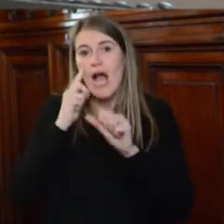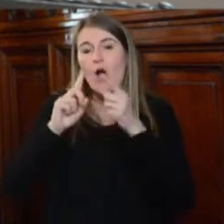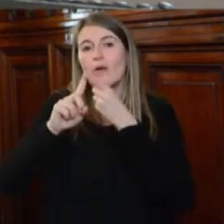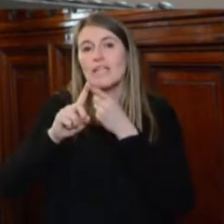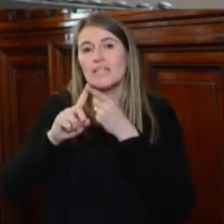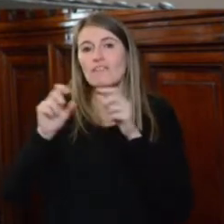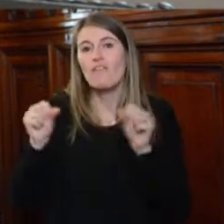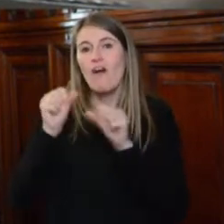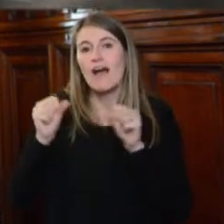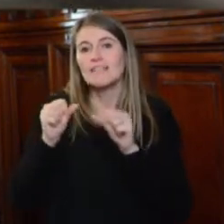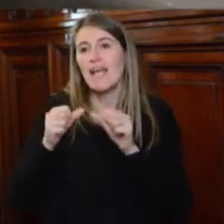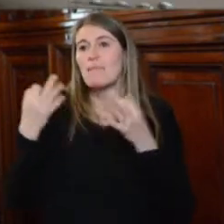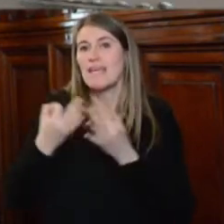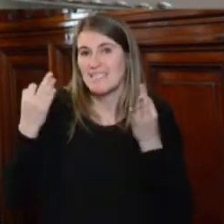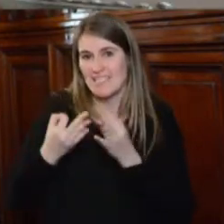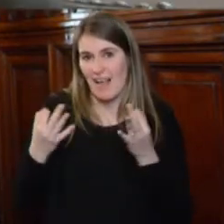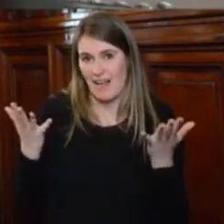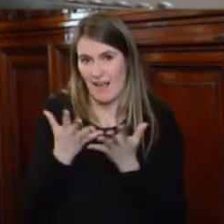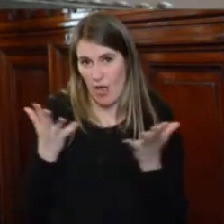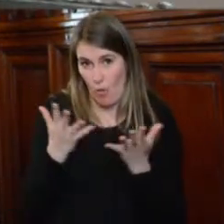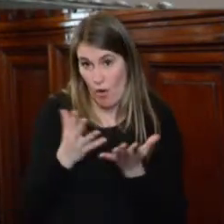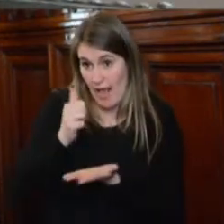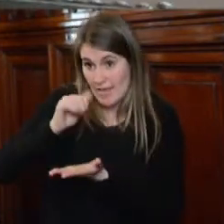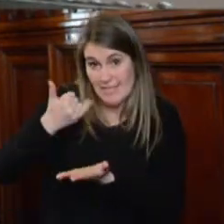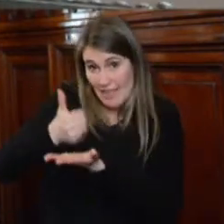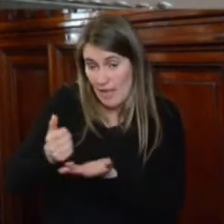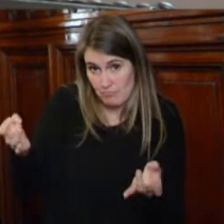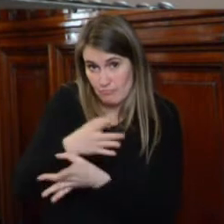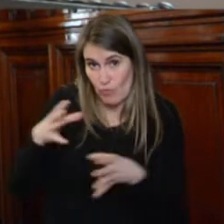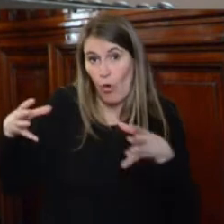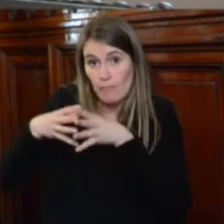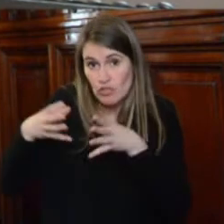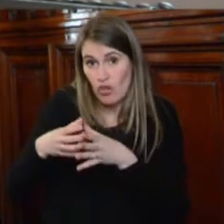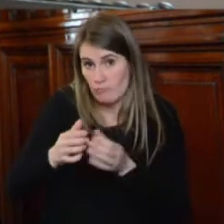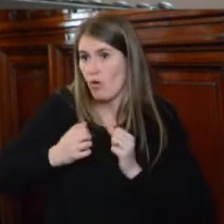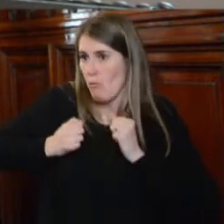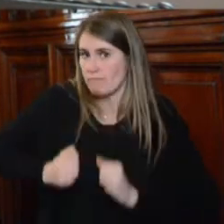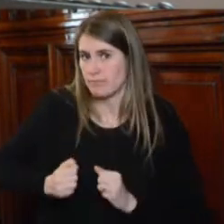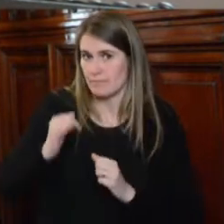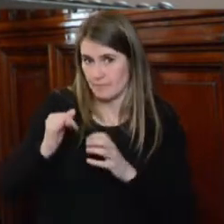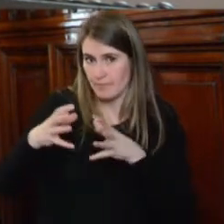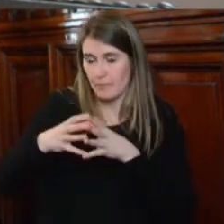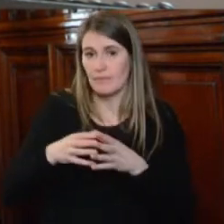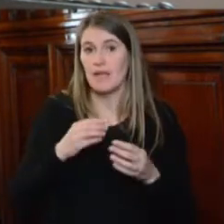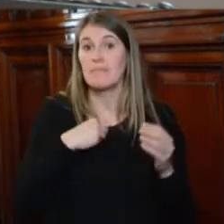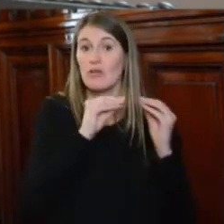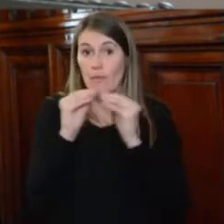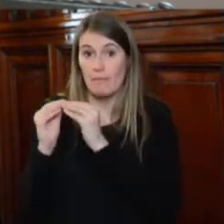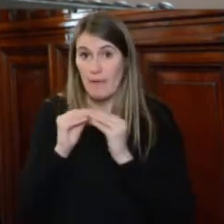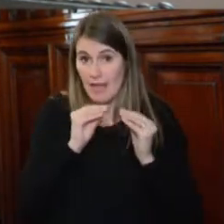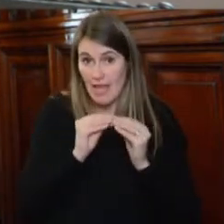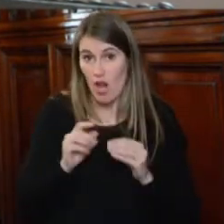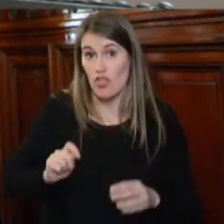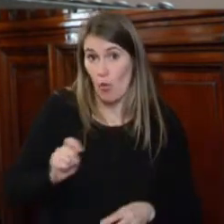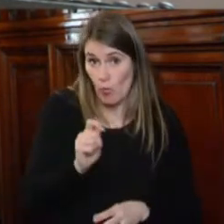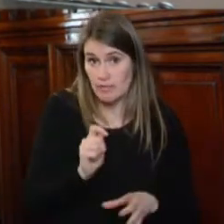relatoria especial, que ahora ya está plenamente constituida, y pienso que mi colega, relator especial, Soledad